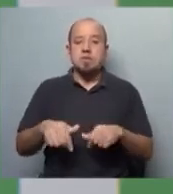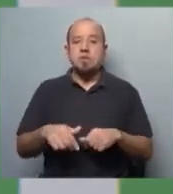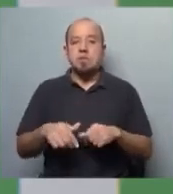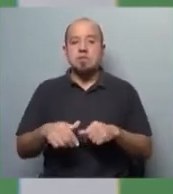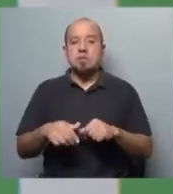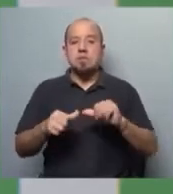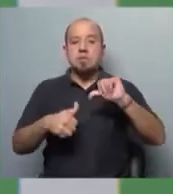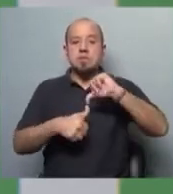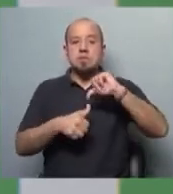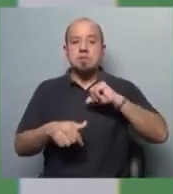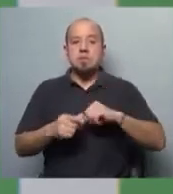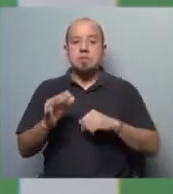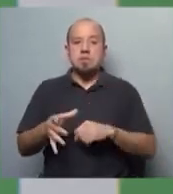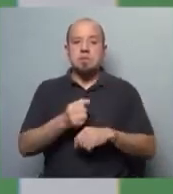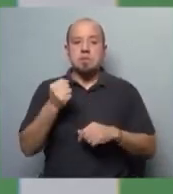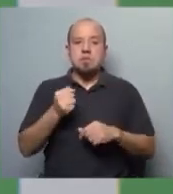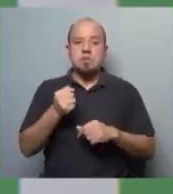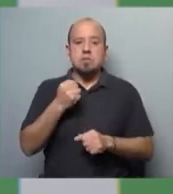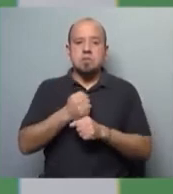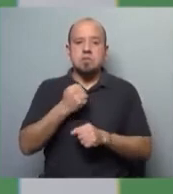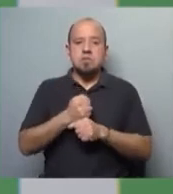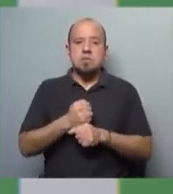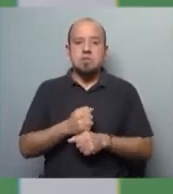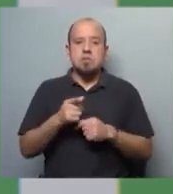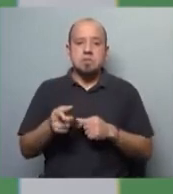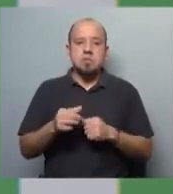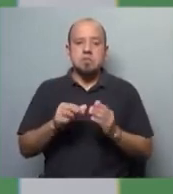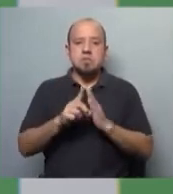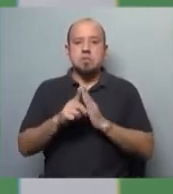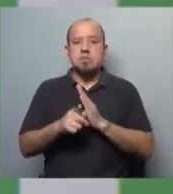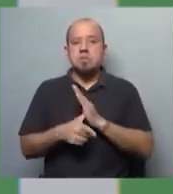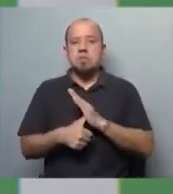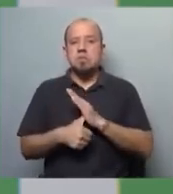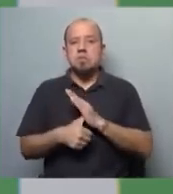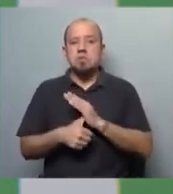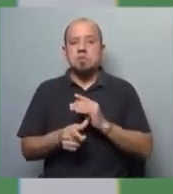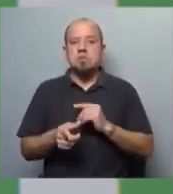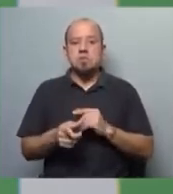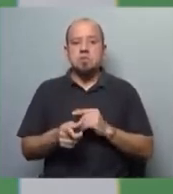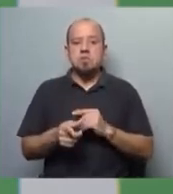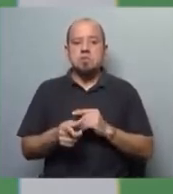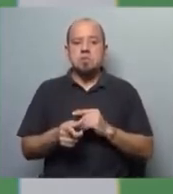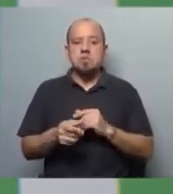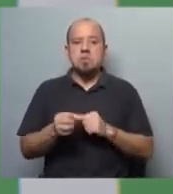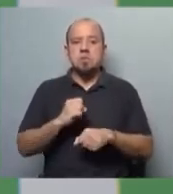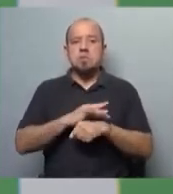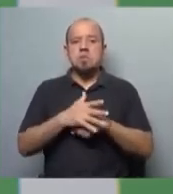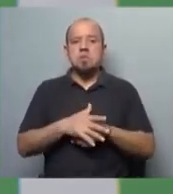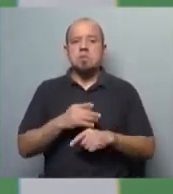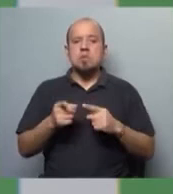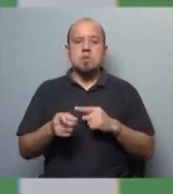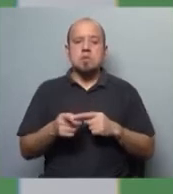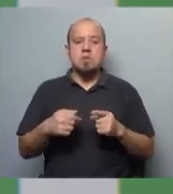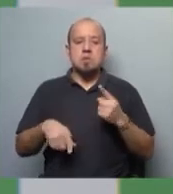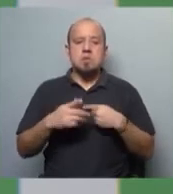recuperación del empleo, incluso que ha tardado más en medio de la pandemia a ubicarse en